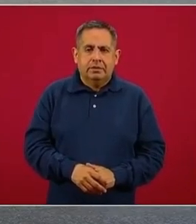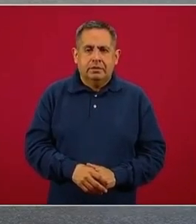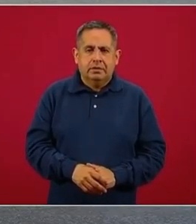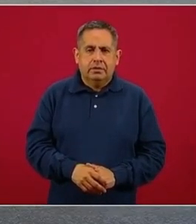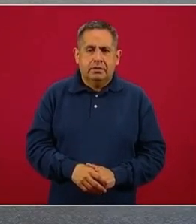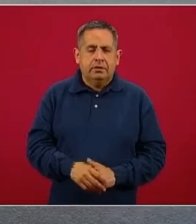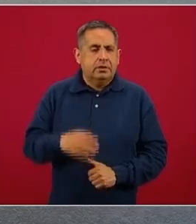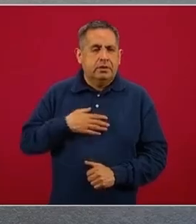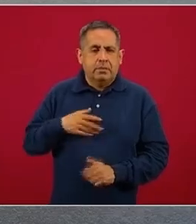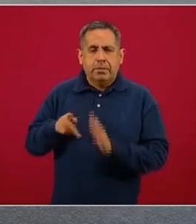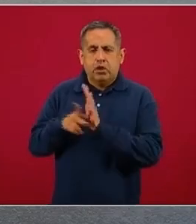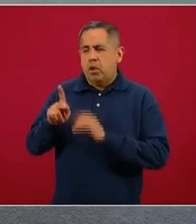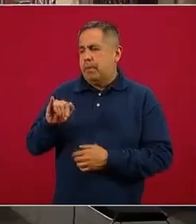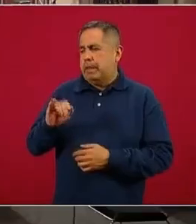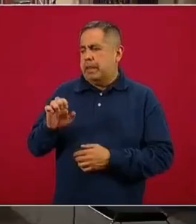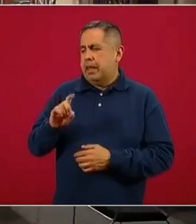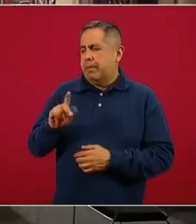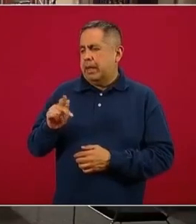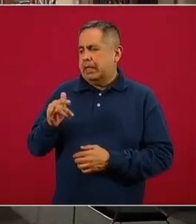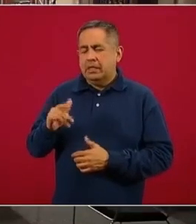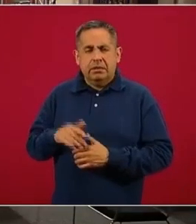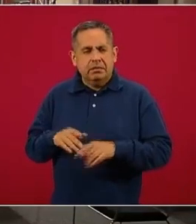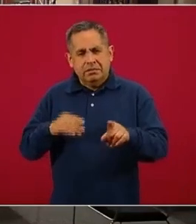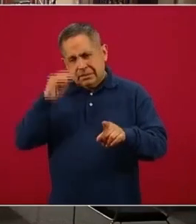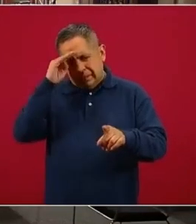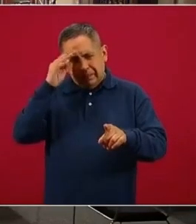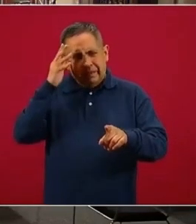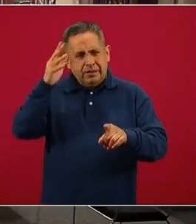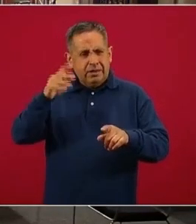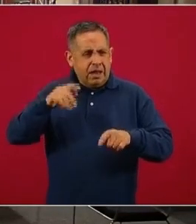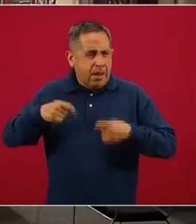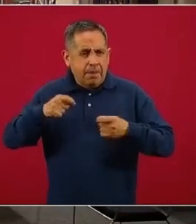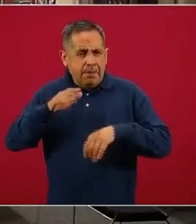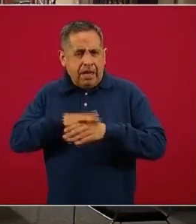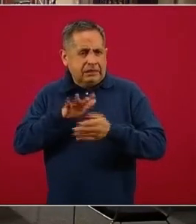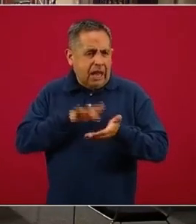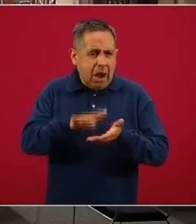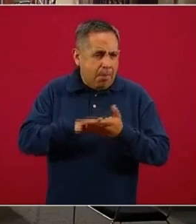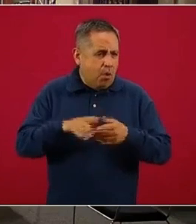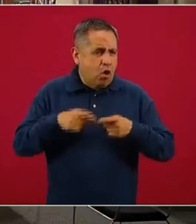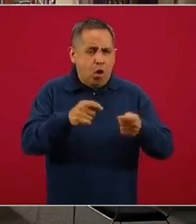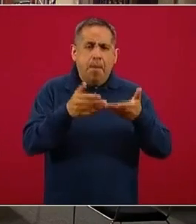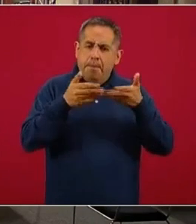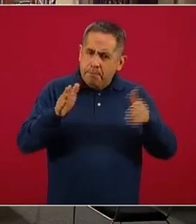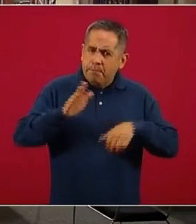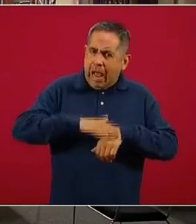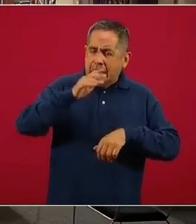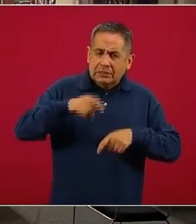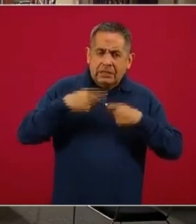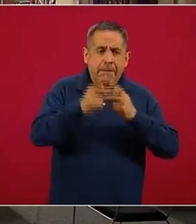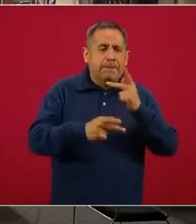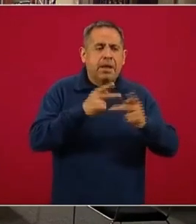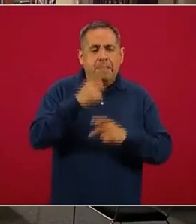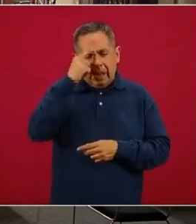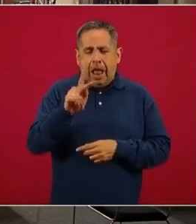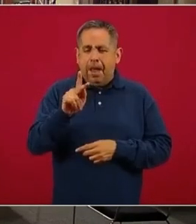Cancelerio, de pie de página, ¿tiene proyectado entregar más apoyo o aperturar más crédito a la